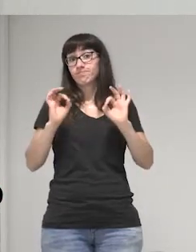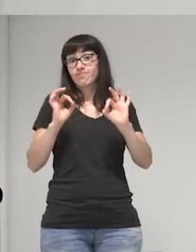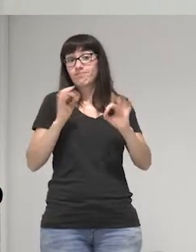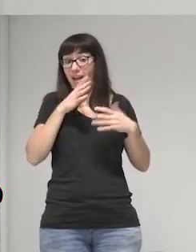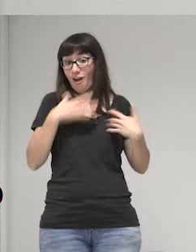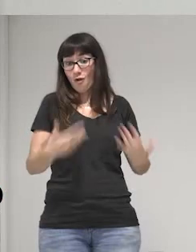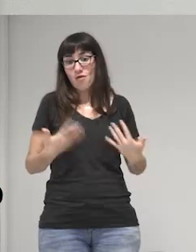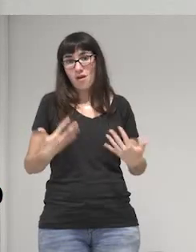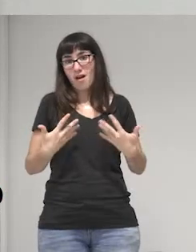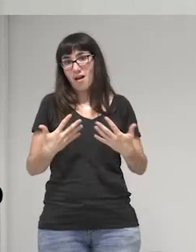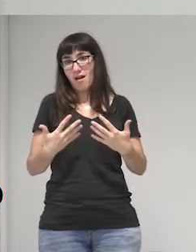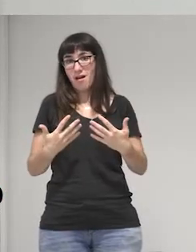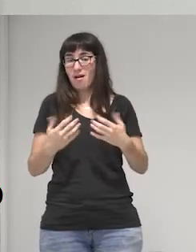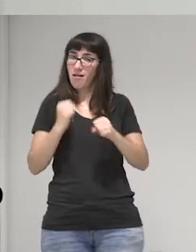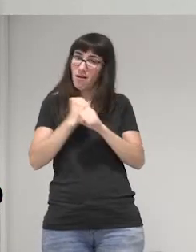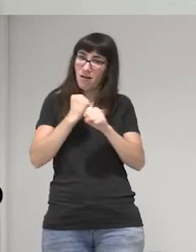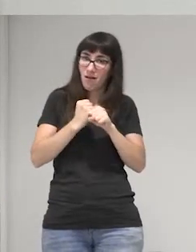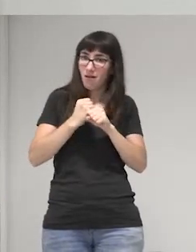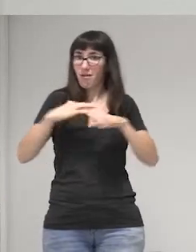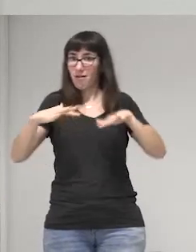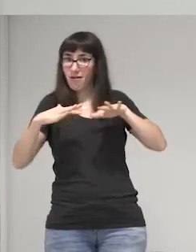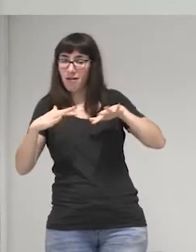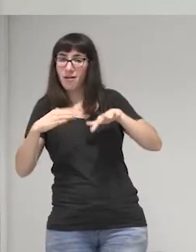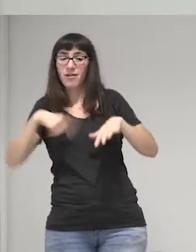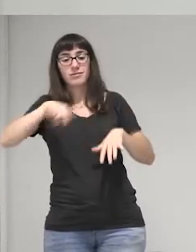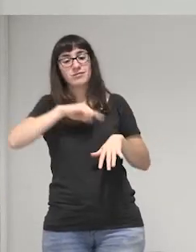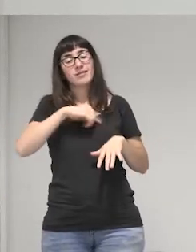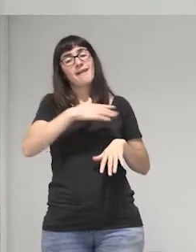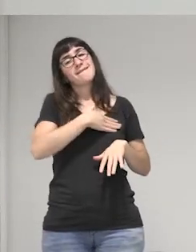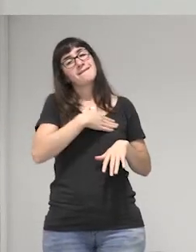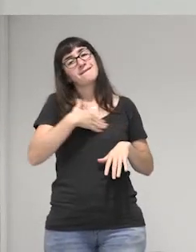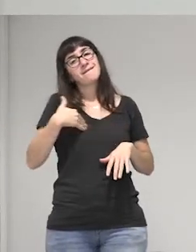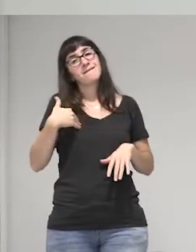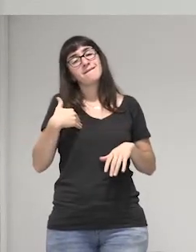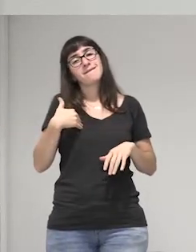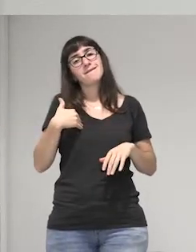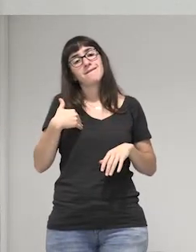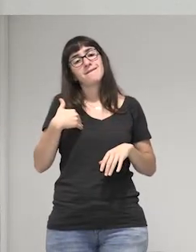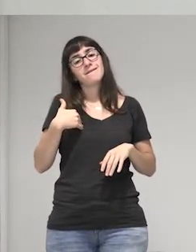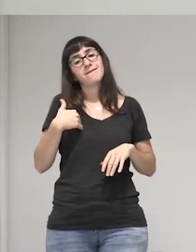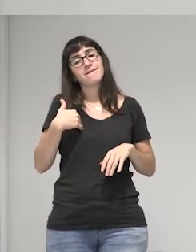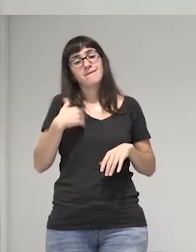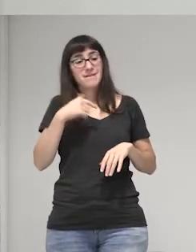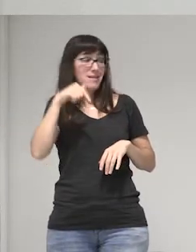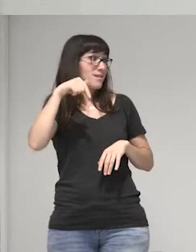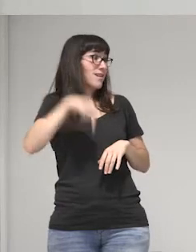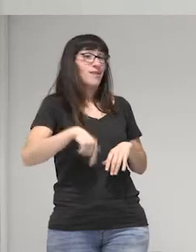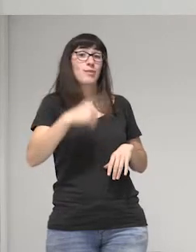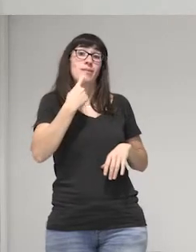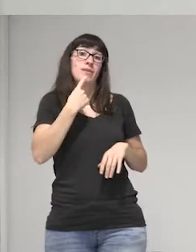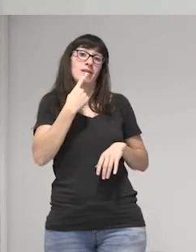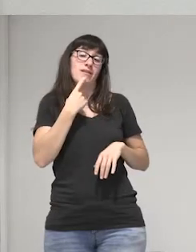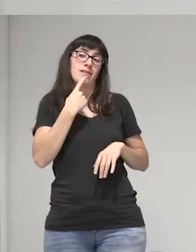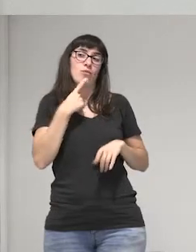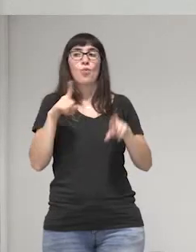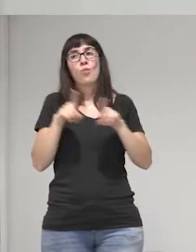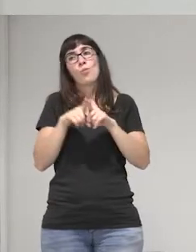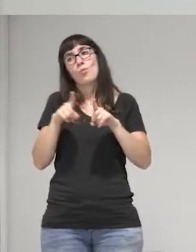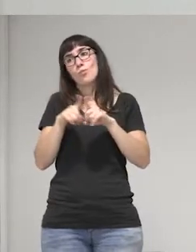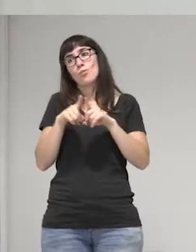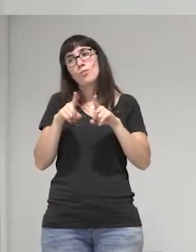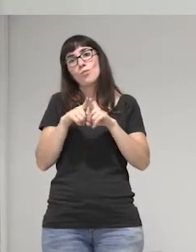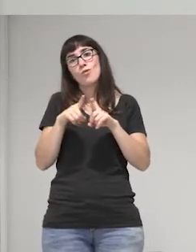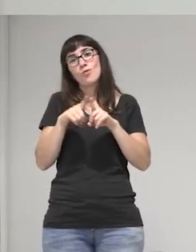haciendo y y lo que queremos es que lo que pasa es que acá dicen que se están como haciendo